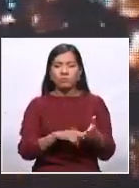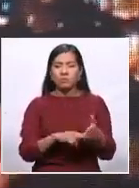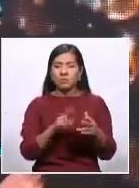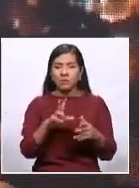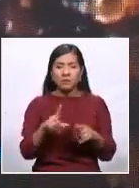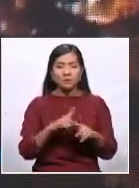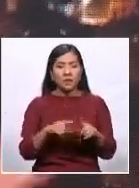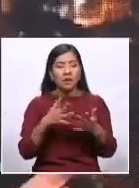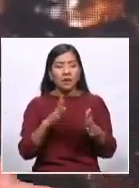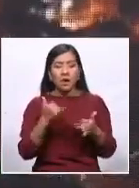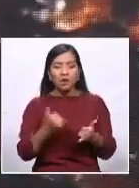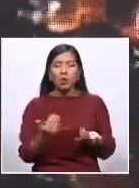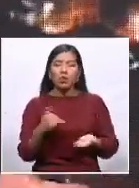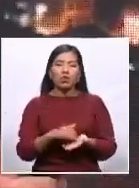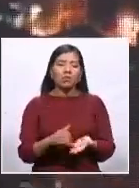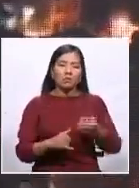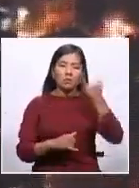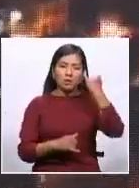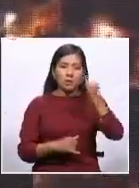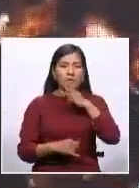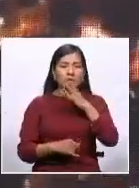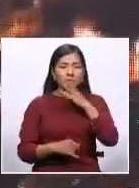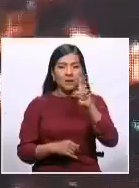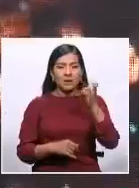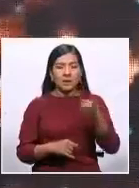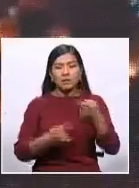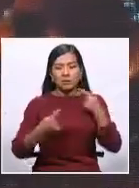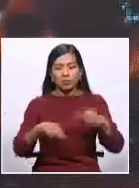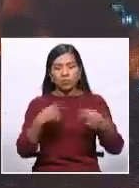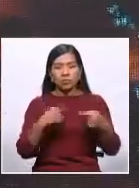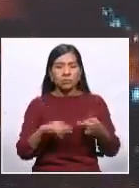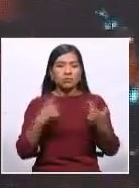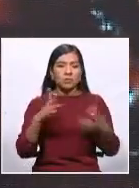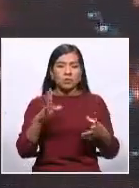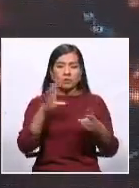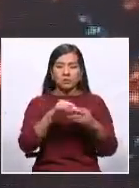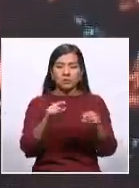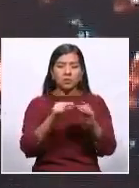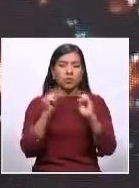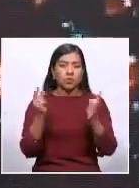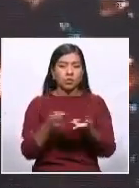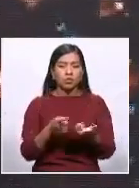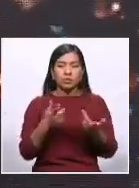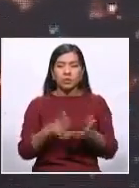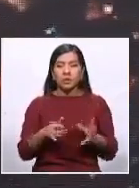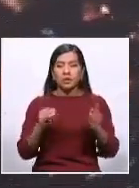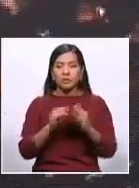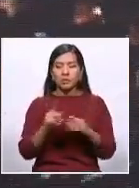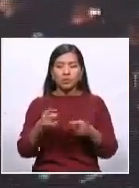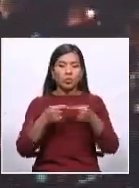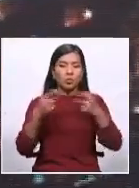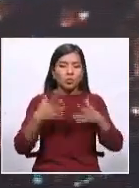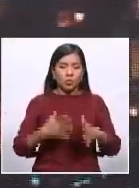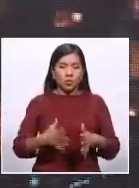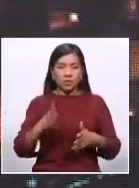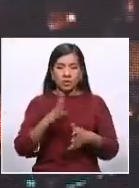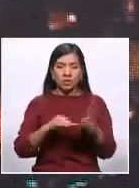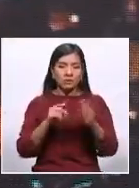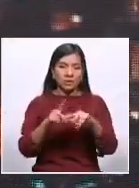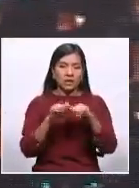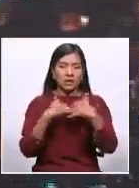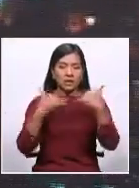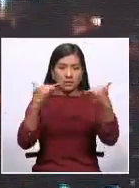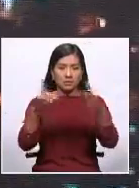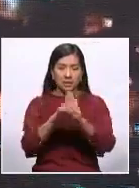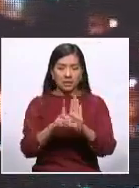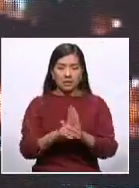elemento que en este momento ha surgido como discusión en sobre todo sectores tanto de oposición en la asamblea